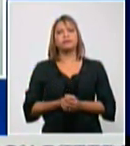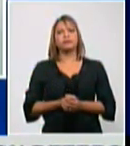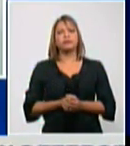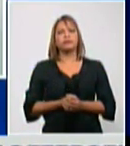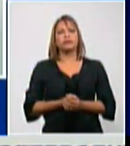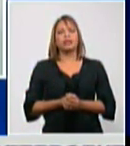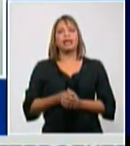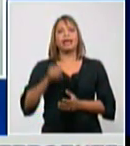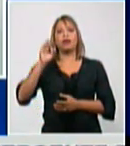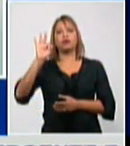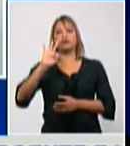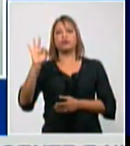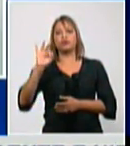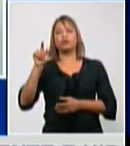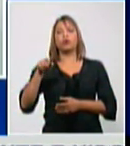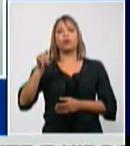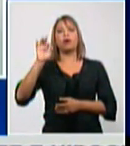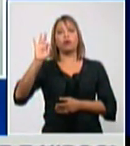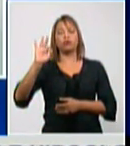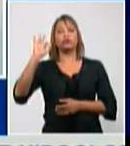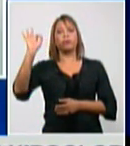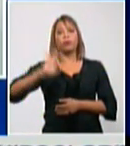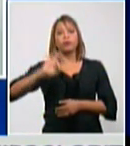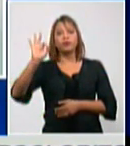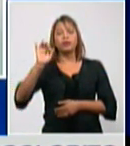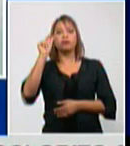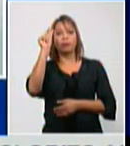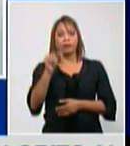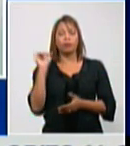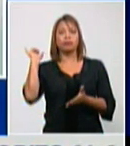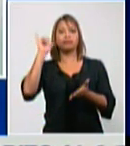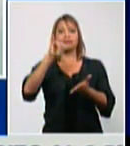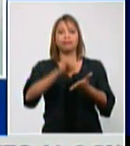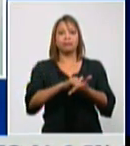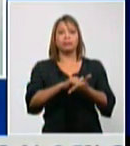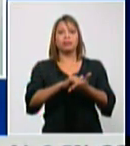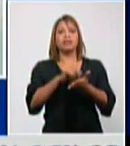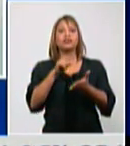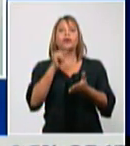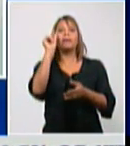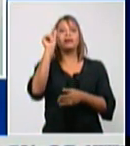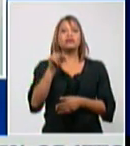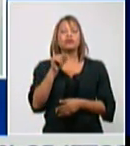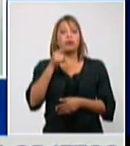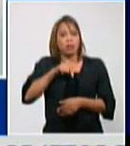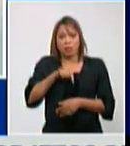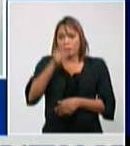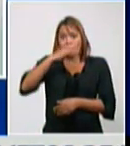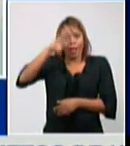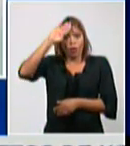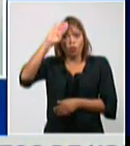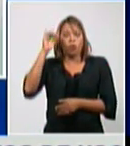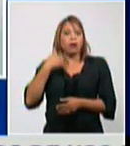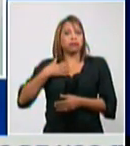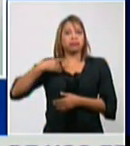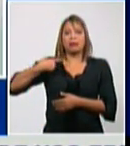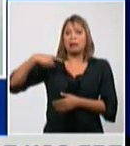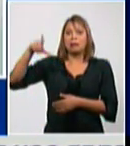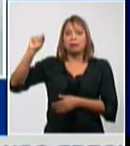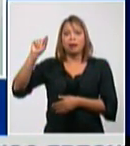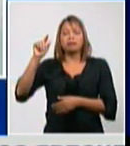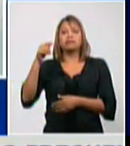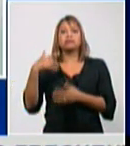88,8% de los casos importados pues son viajeros cubanos que sabemos que hay